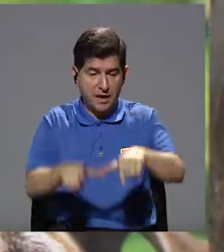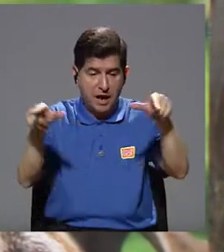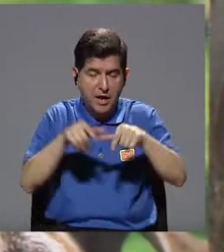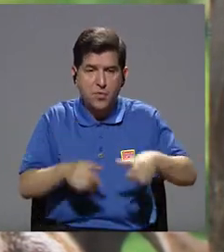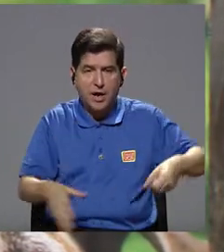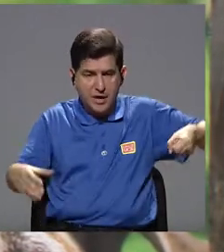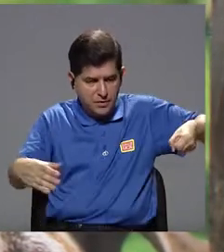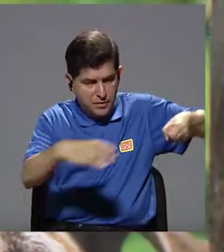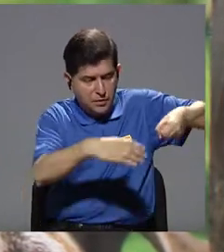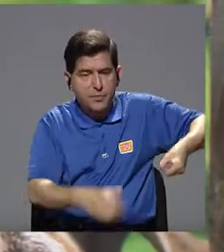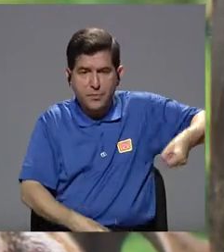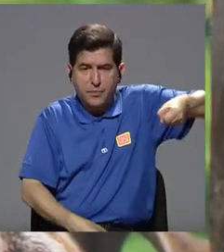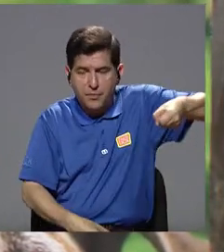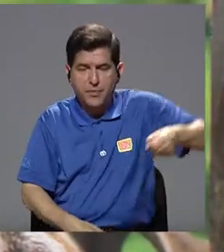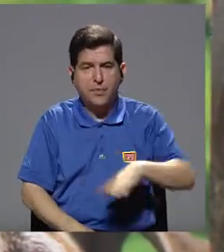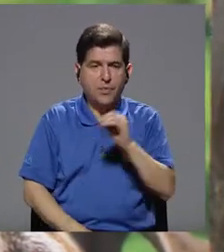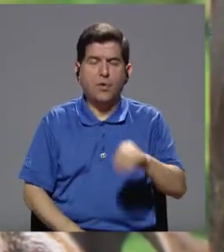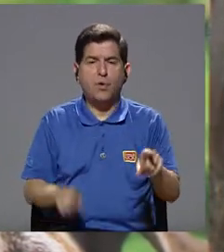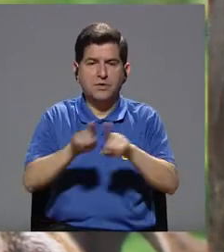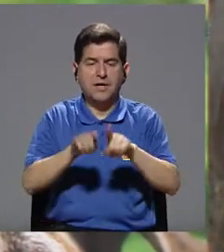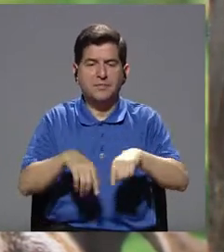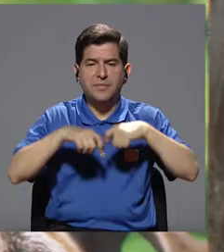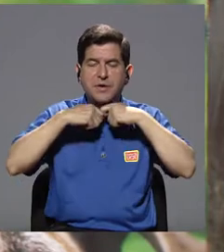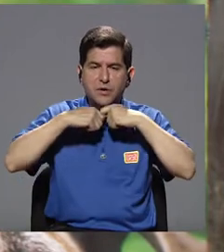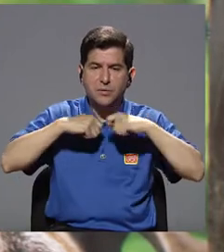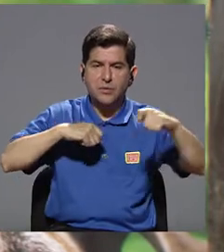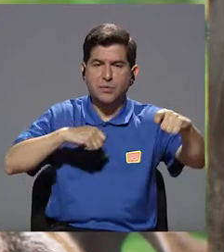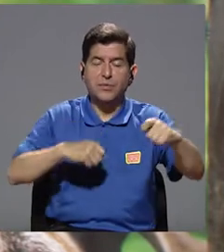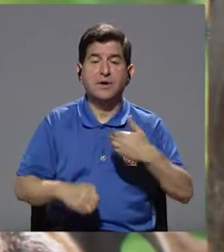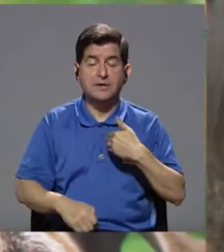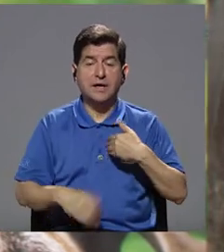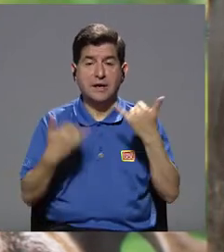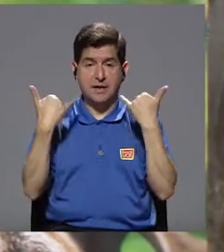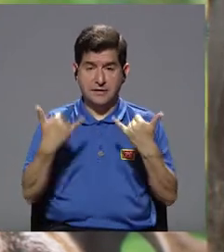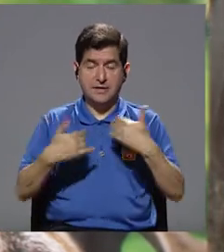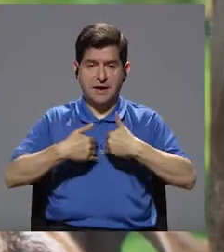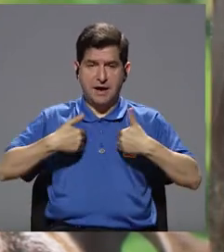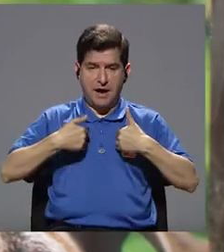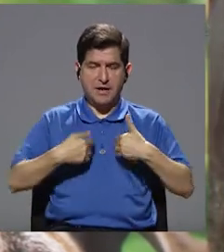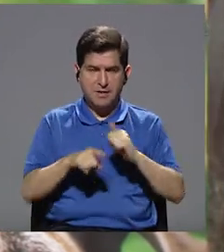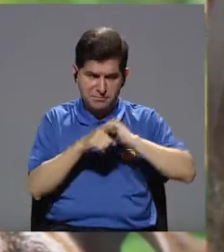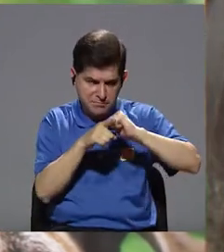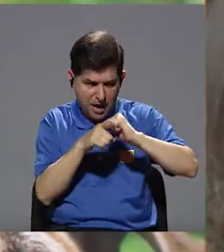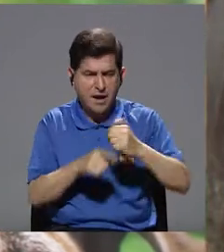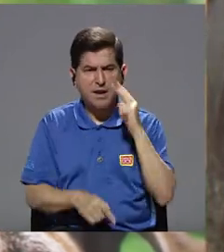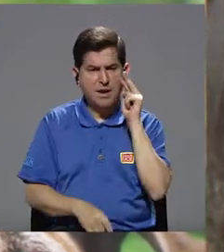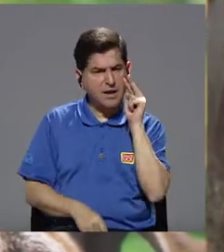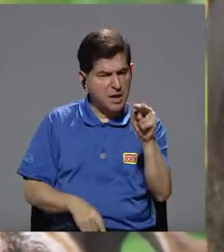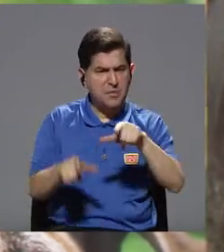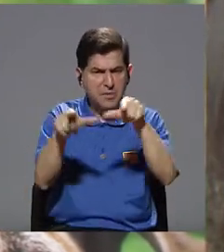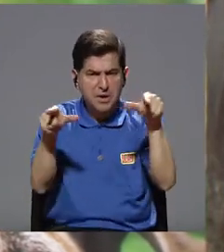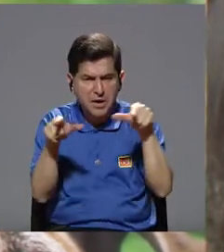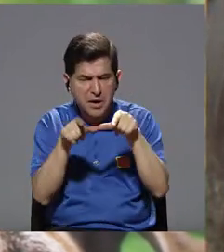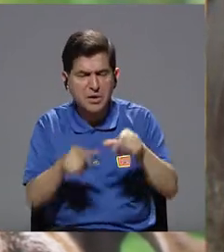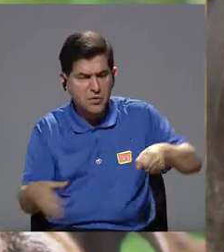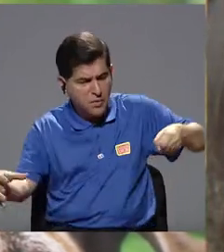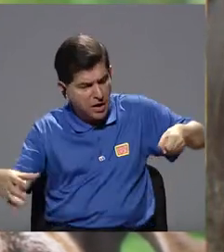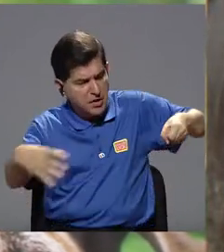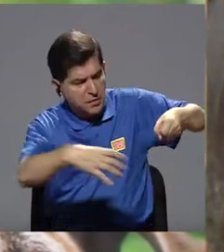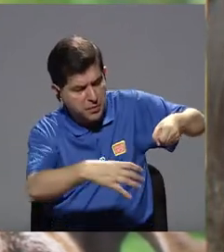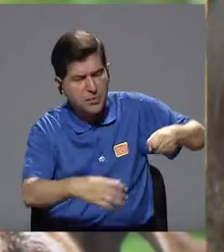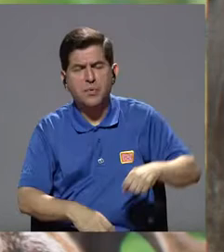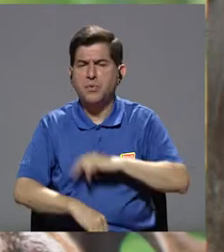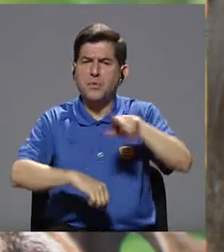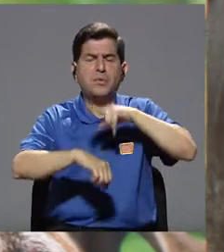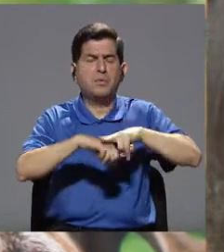como tener correas a mano, por aquello de una emergencia, tener ya a nuestros animales pues entrenados, que vean la transportadora como algo pues familiar,